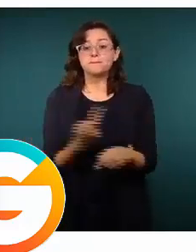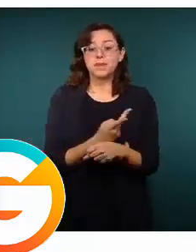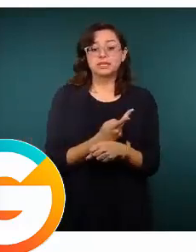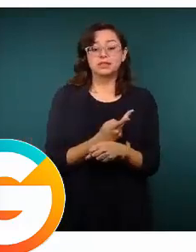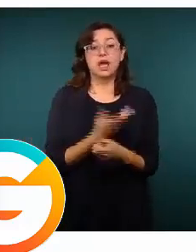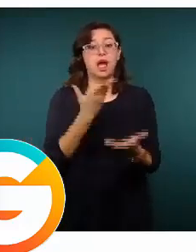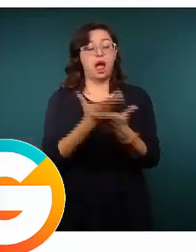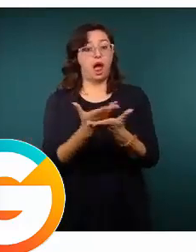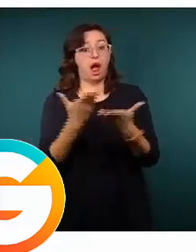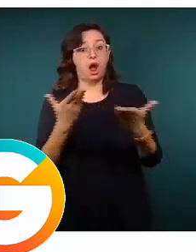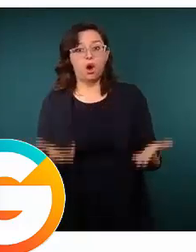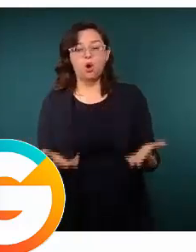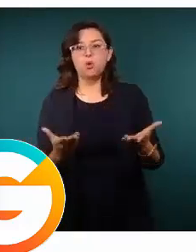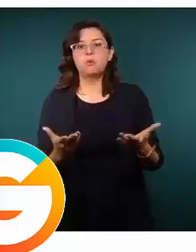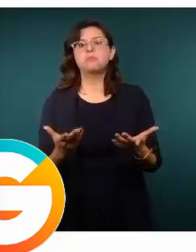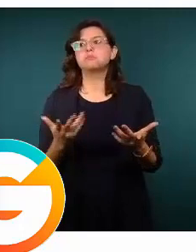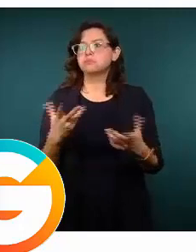escenario